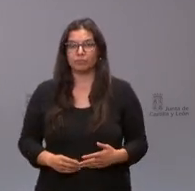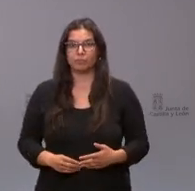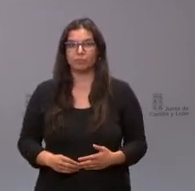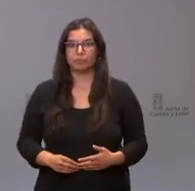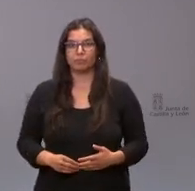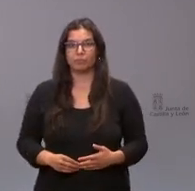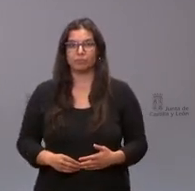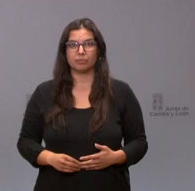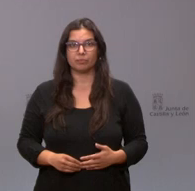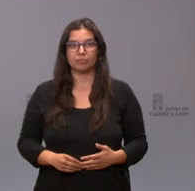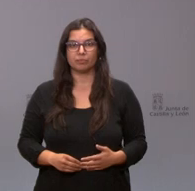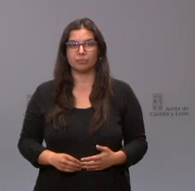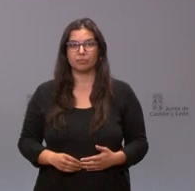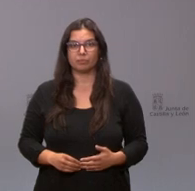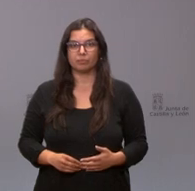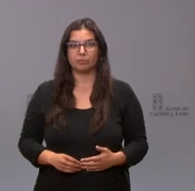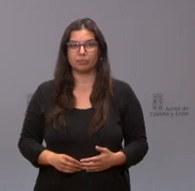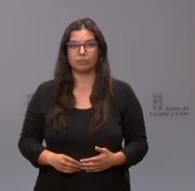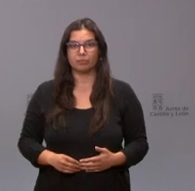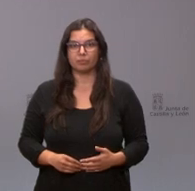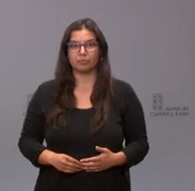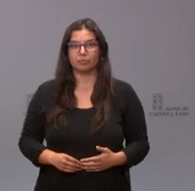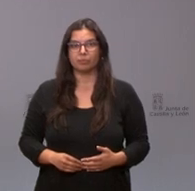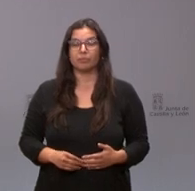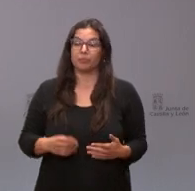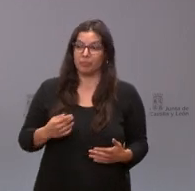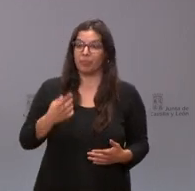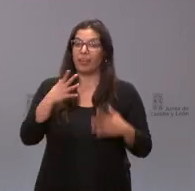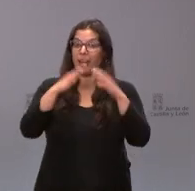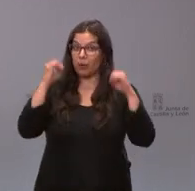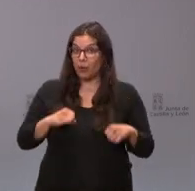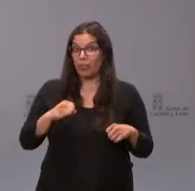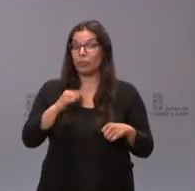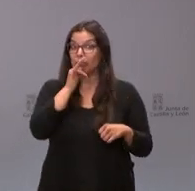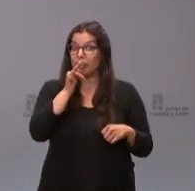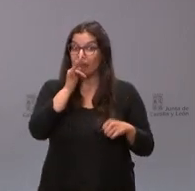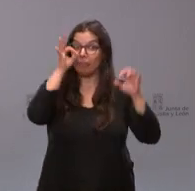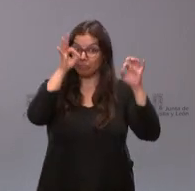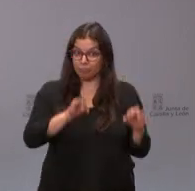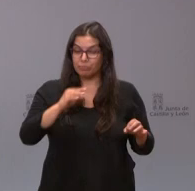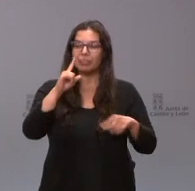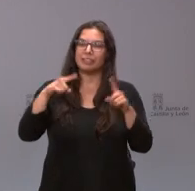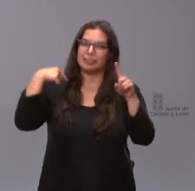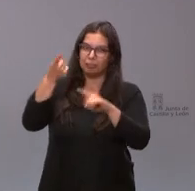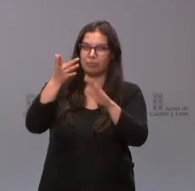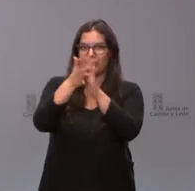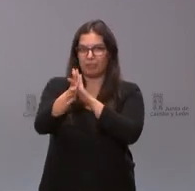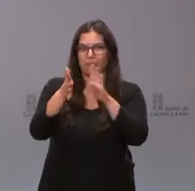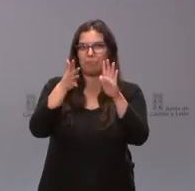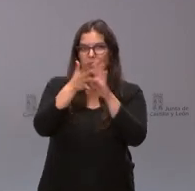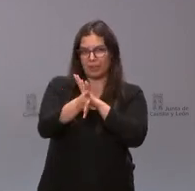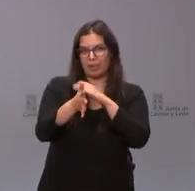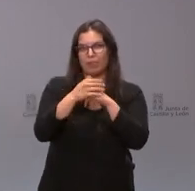qué más se paran Pues cuando tengamos el acuerdo se lo comentaremos y cuando el acuerdo se produzca será algo que una